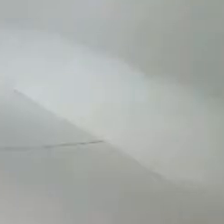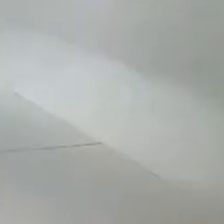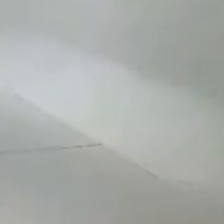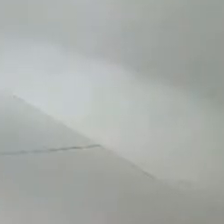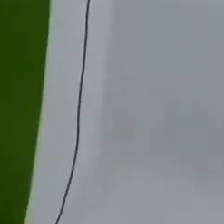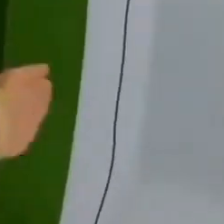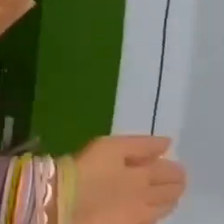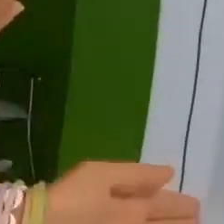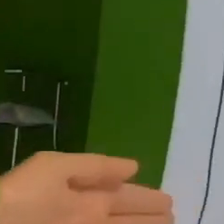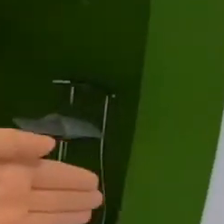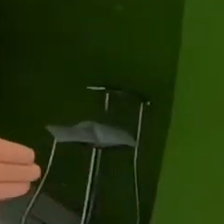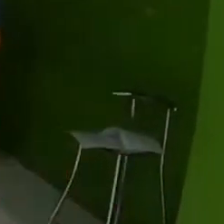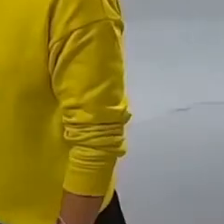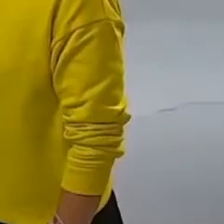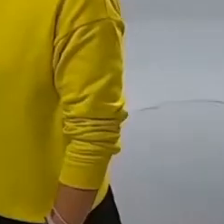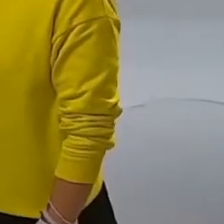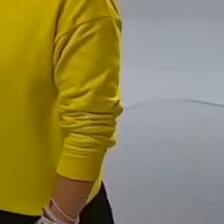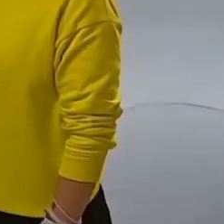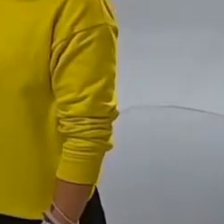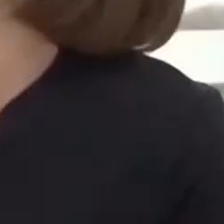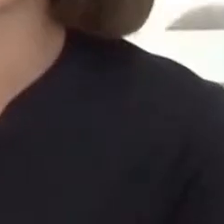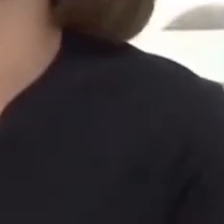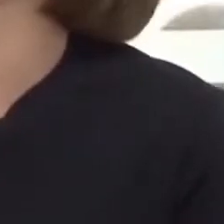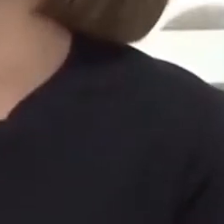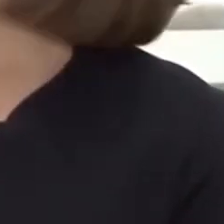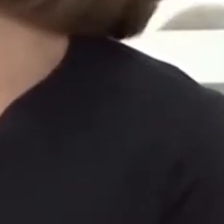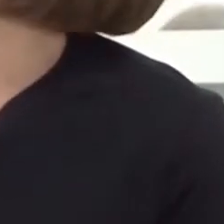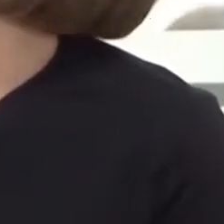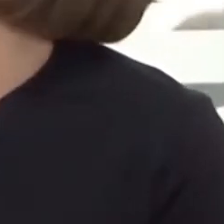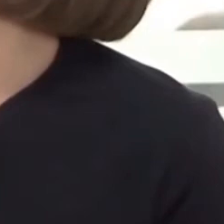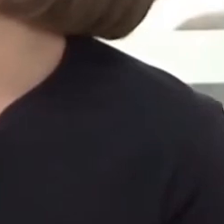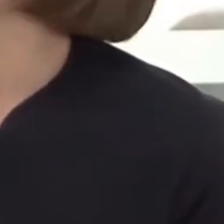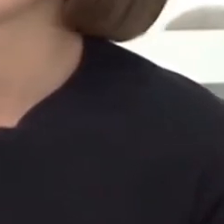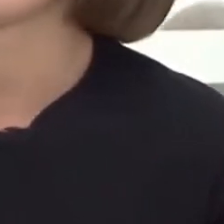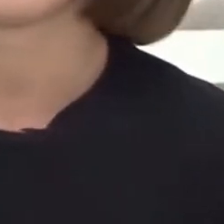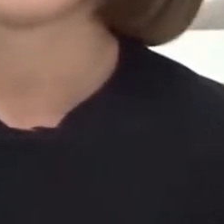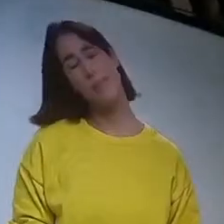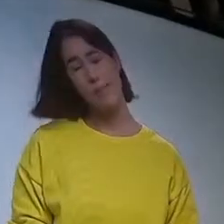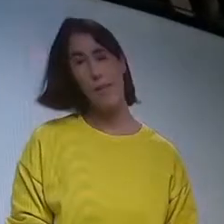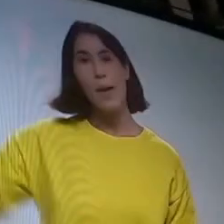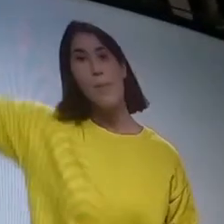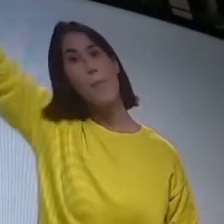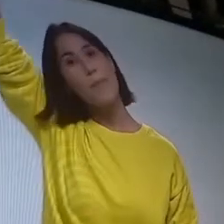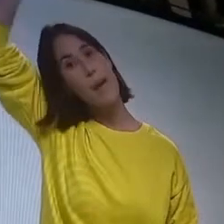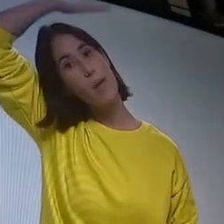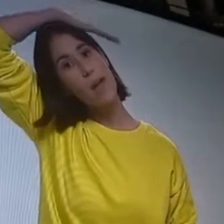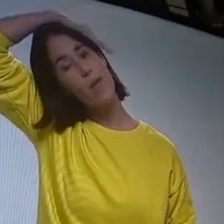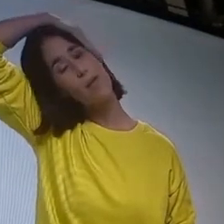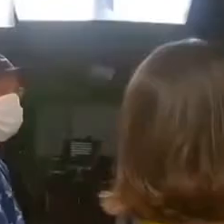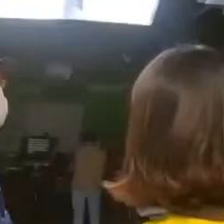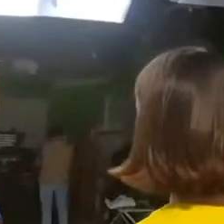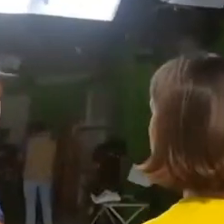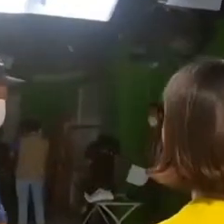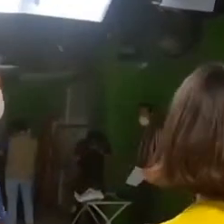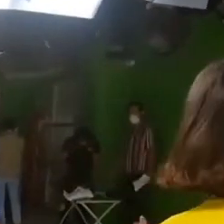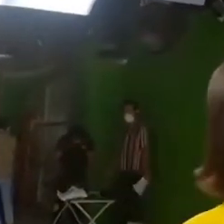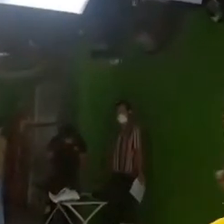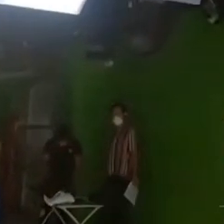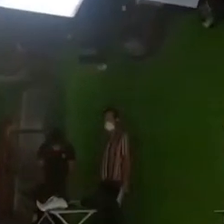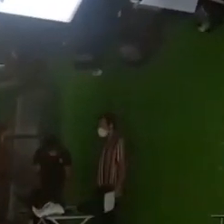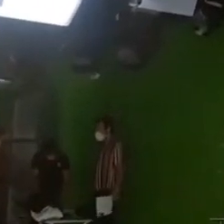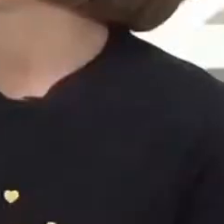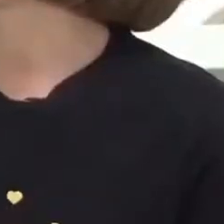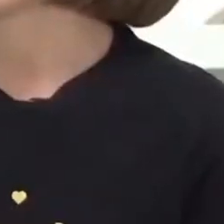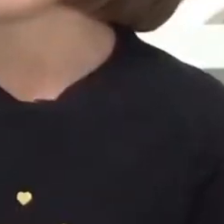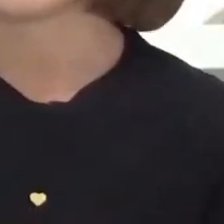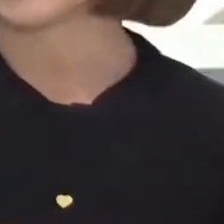3, 2, 1... Darles mensajes positivos y enseñarles cosas importantes de la vida. No sé, así lo aprendí yo, aprendí con amor y creo que